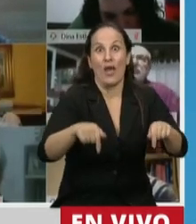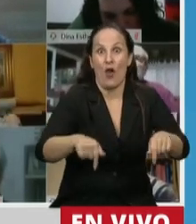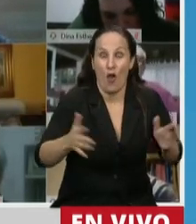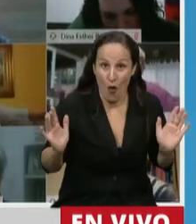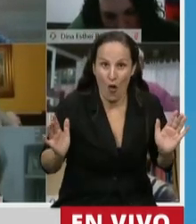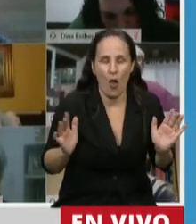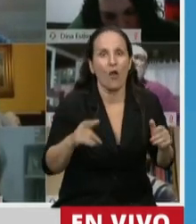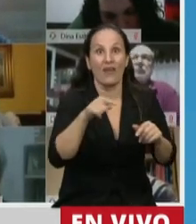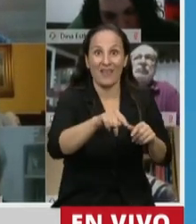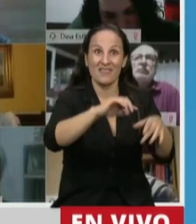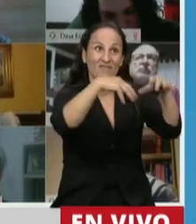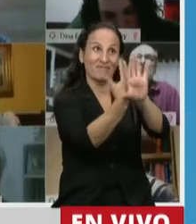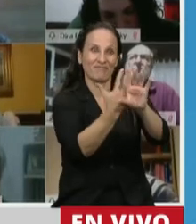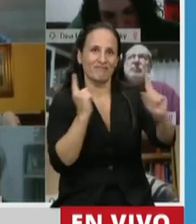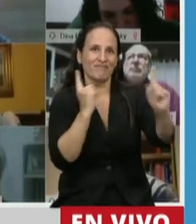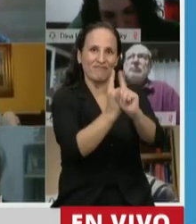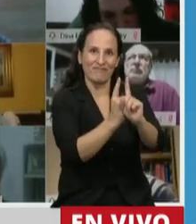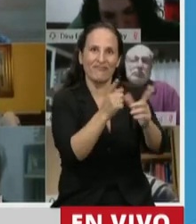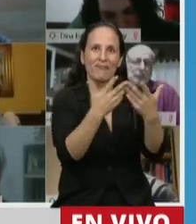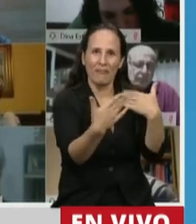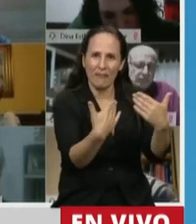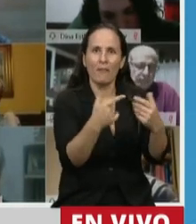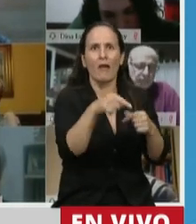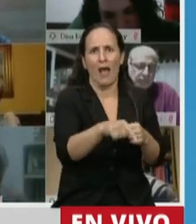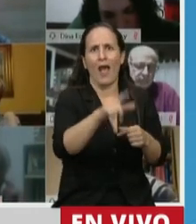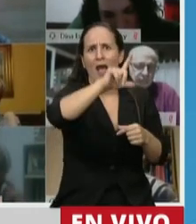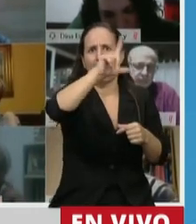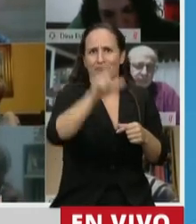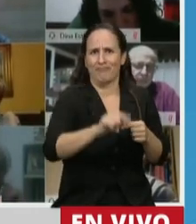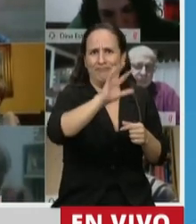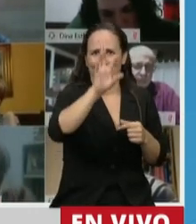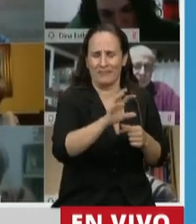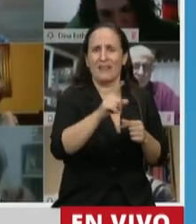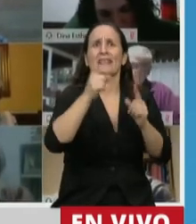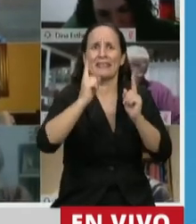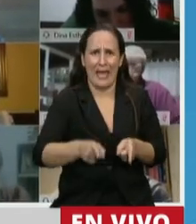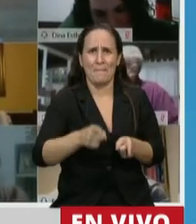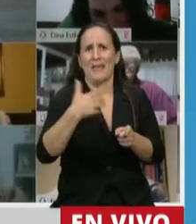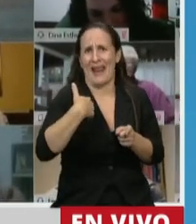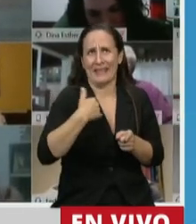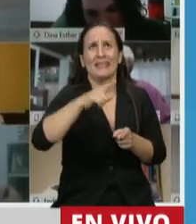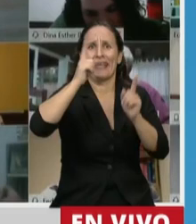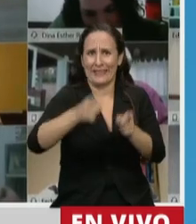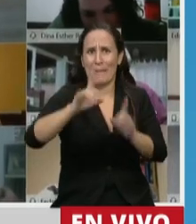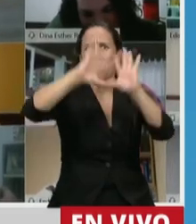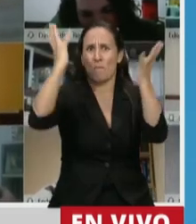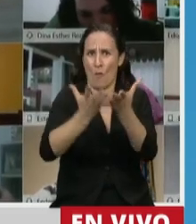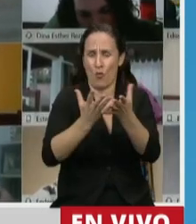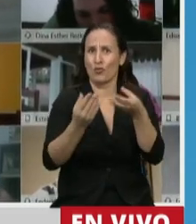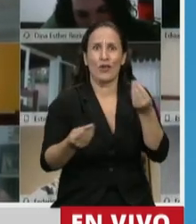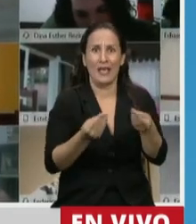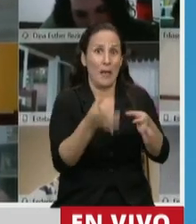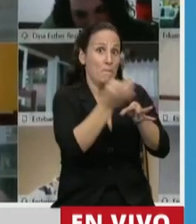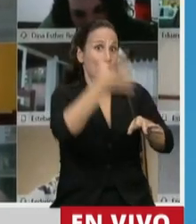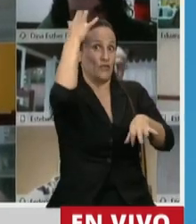autorizadas, la teleasistencia es una realidad en el país y en muchos lugares del mundo. O sea, es la posibilidad de que el médico o el especialista del arte